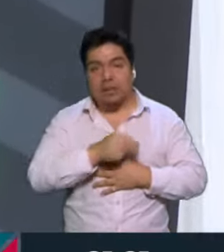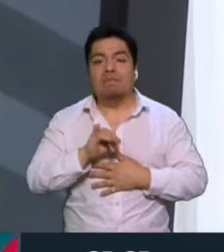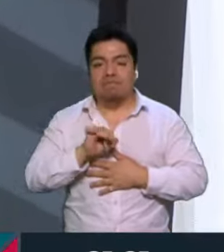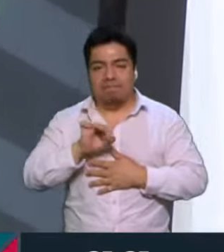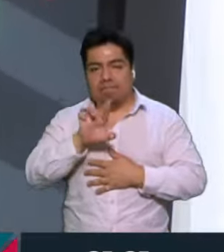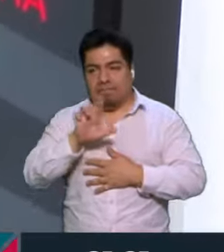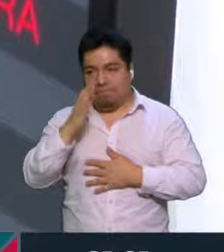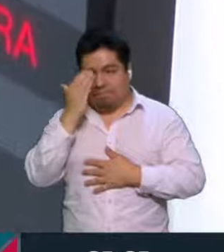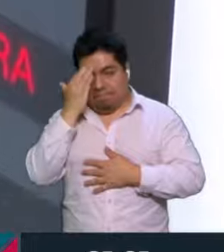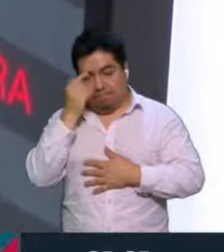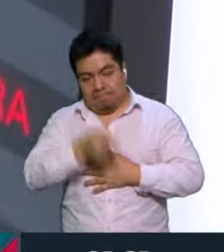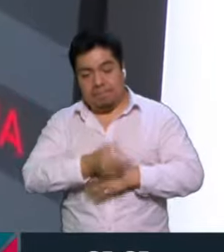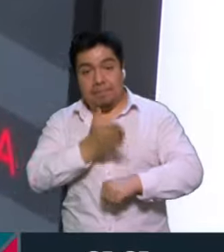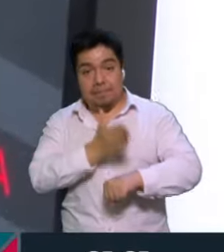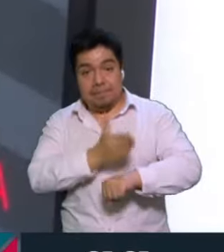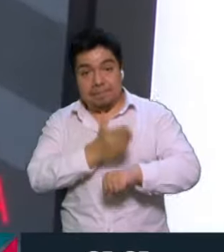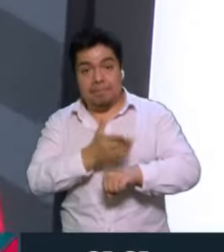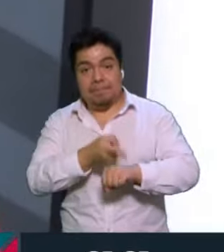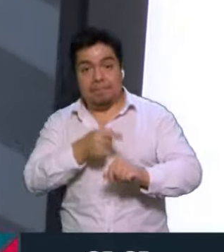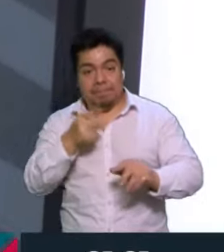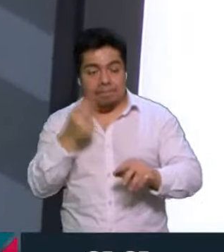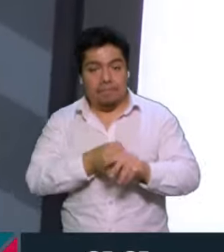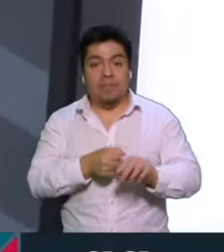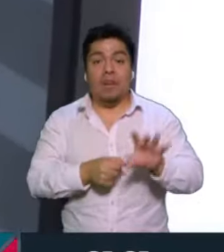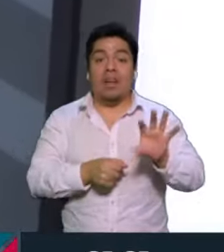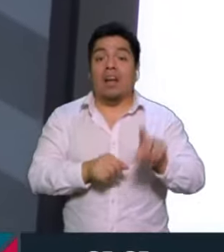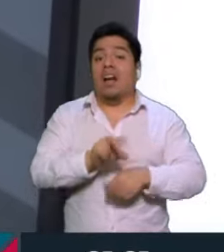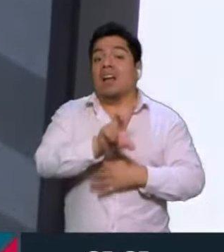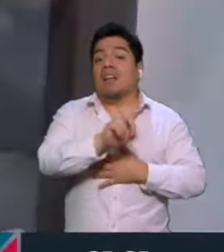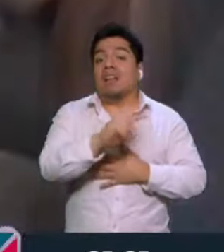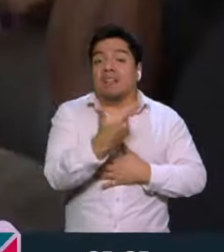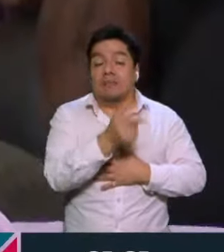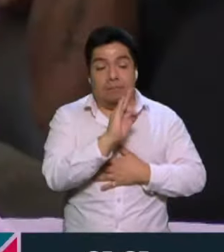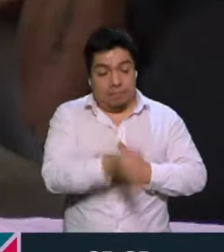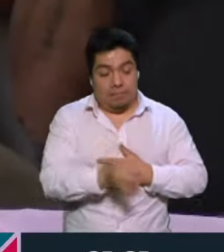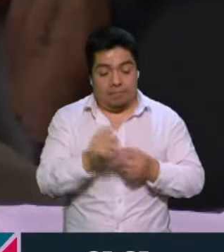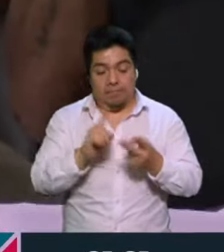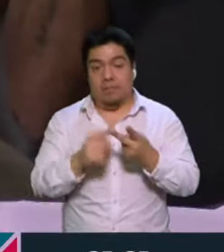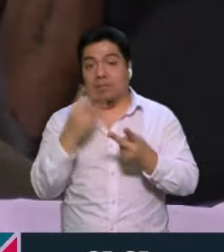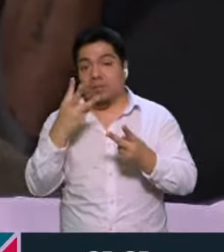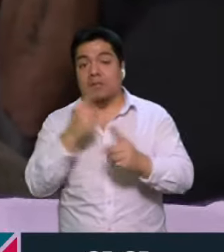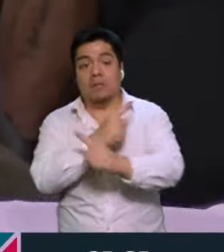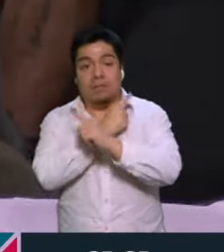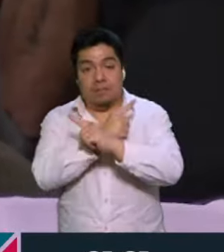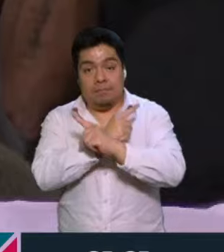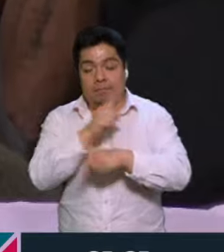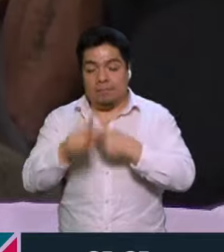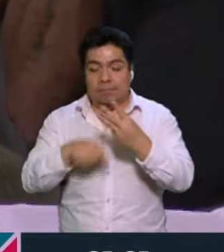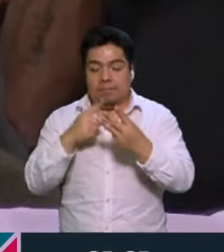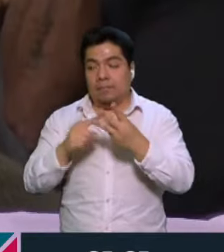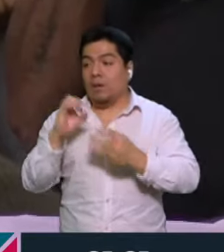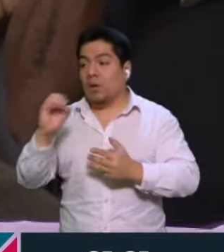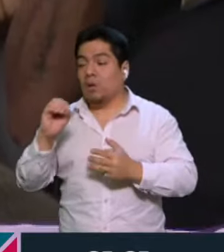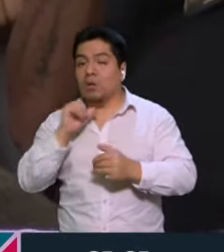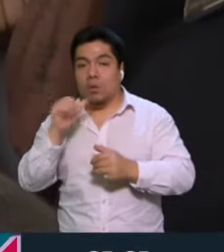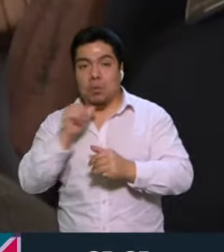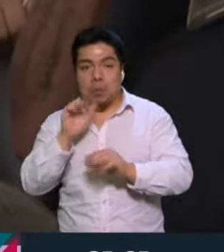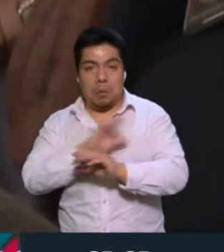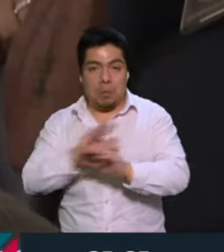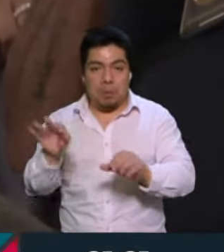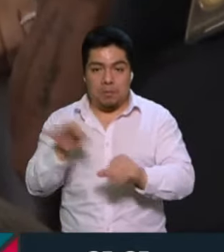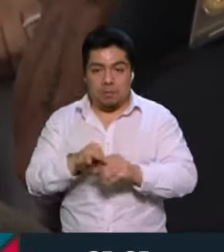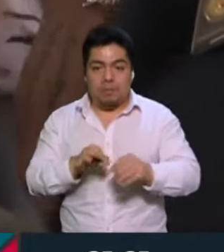investigar este delito, 37 votos a favor, 3 votos en contra y 0 abstenciones.